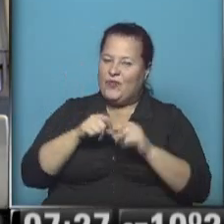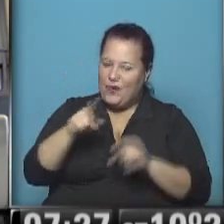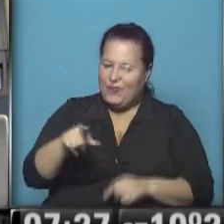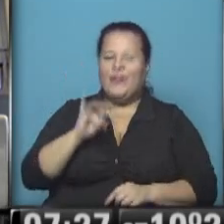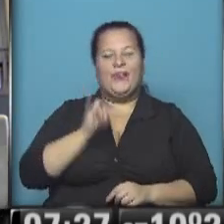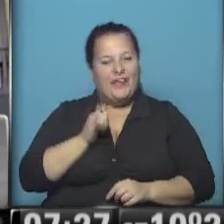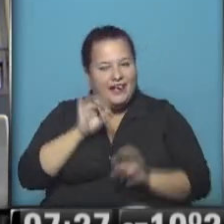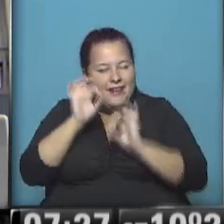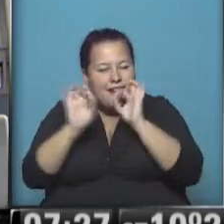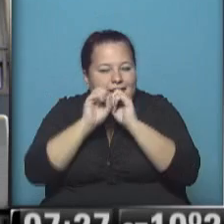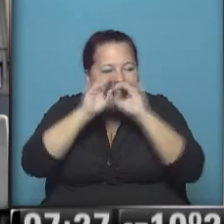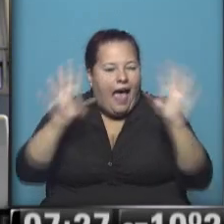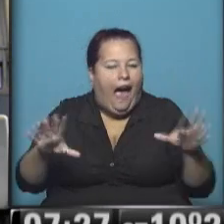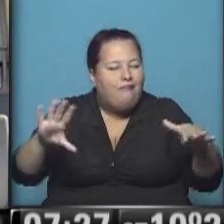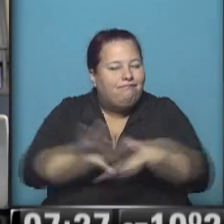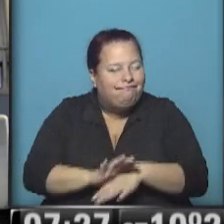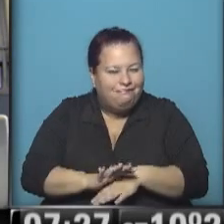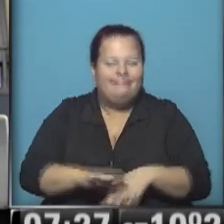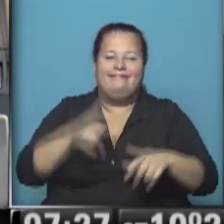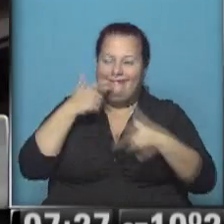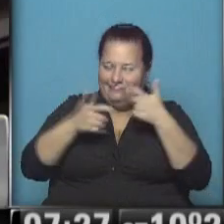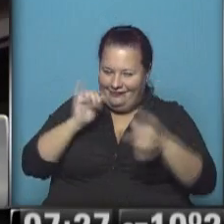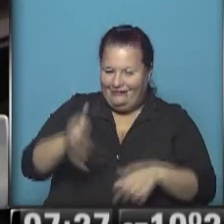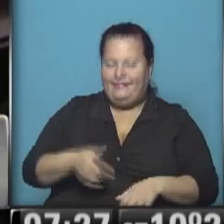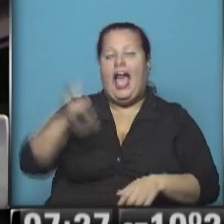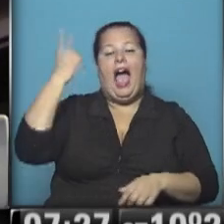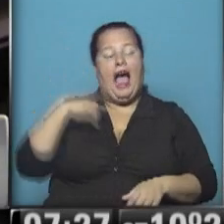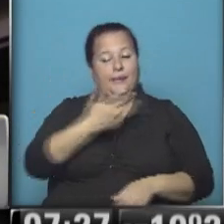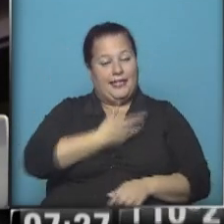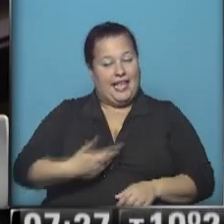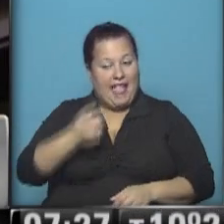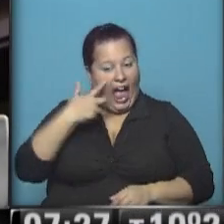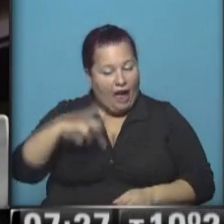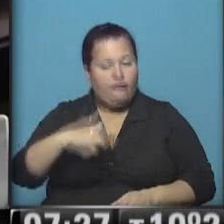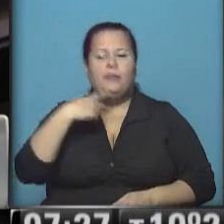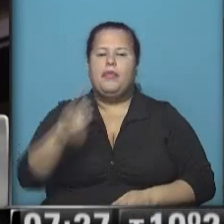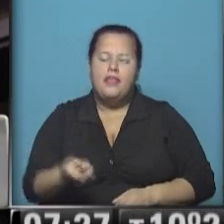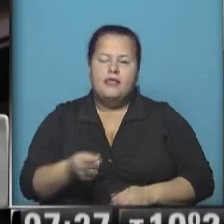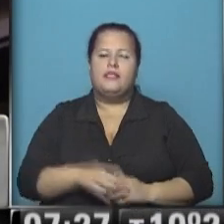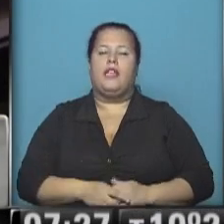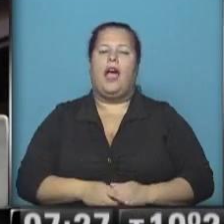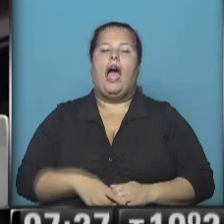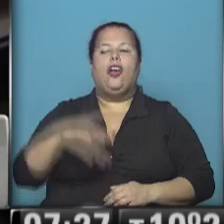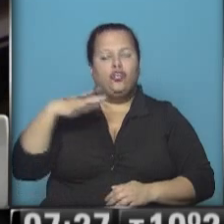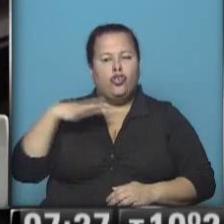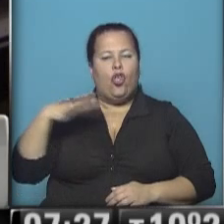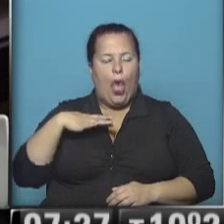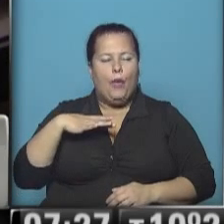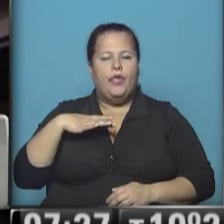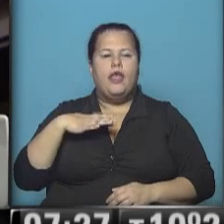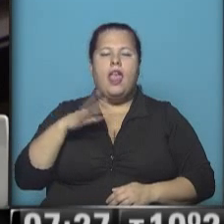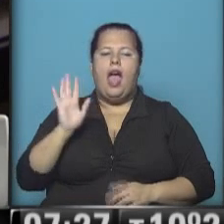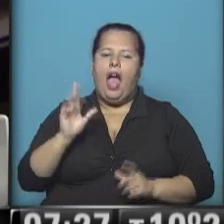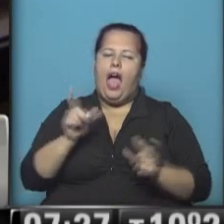a vos, el detalle. Mirá, también Echegaray ayer dio un dato que hay todavía un